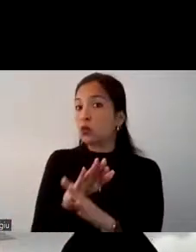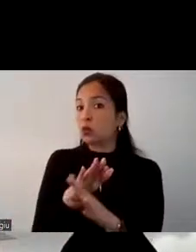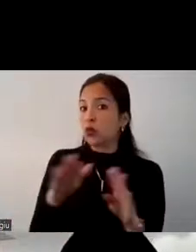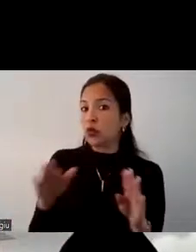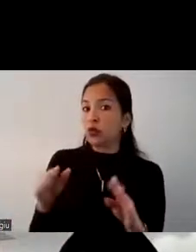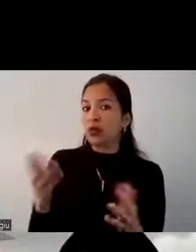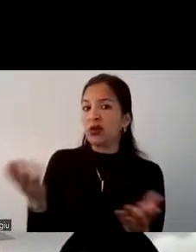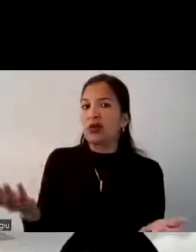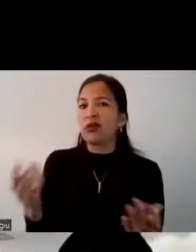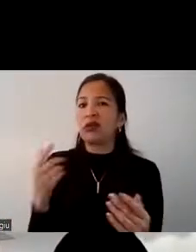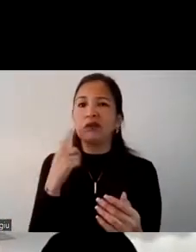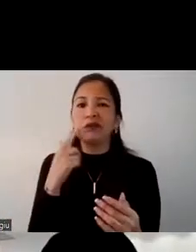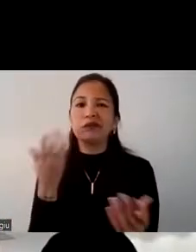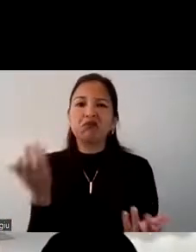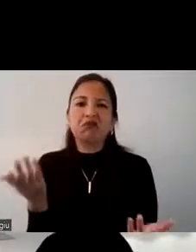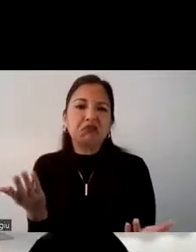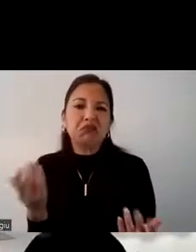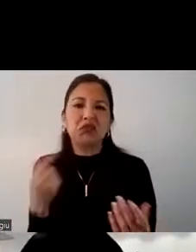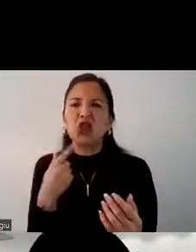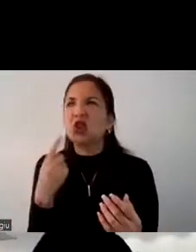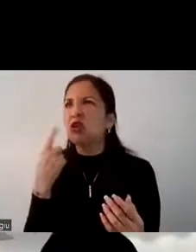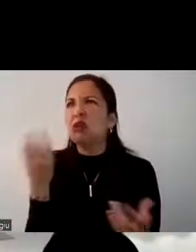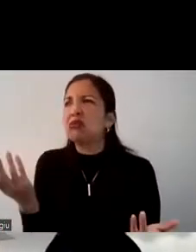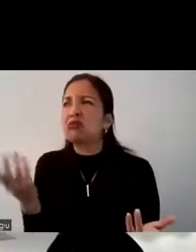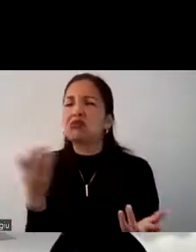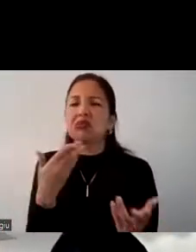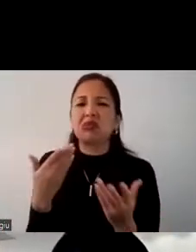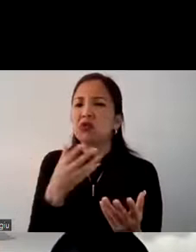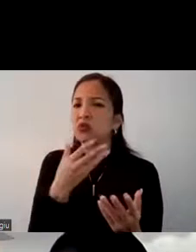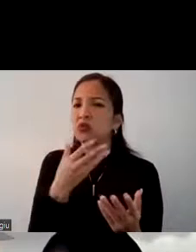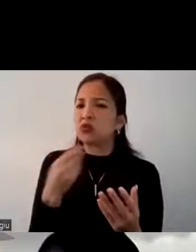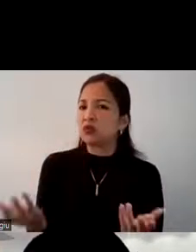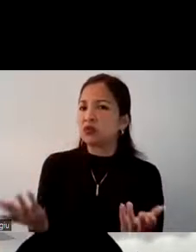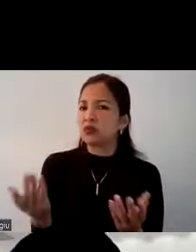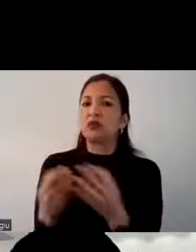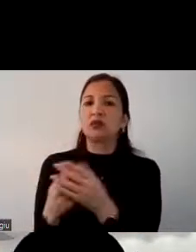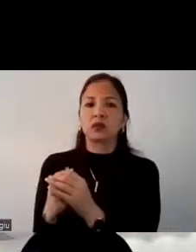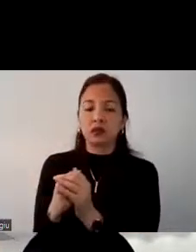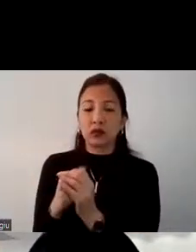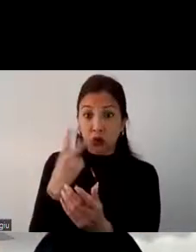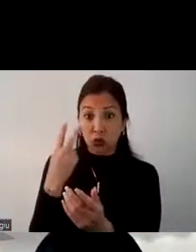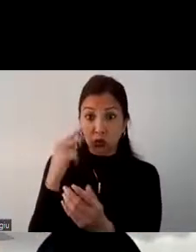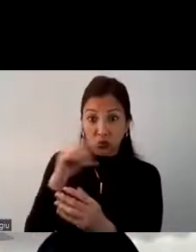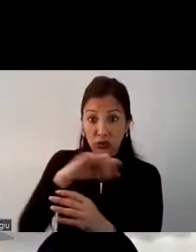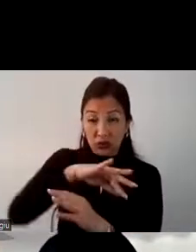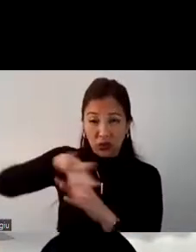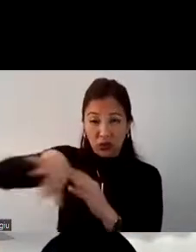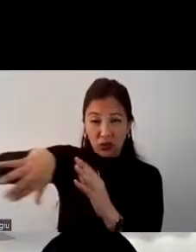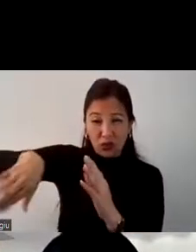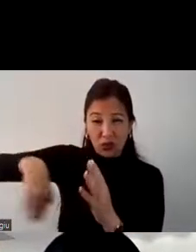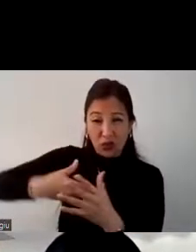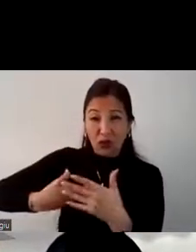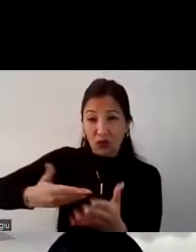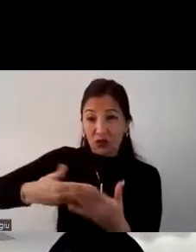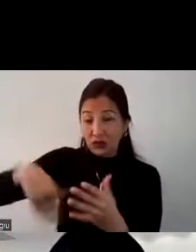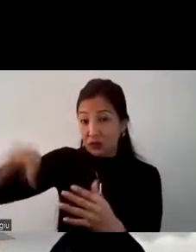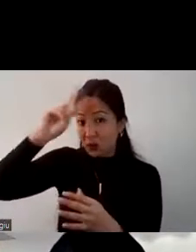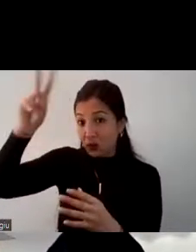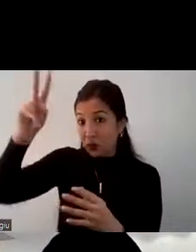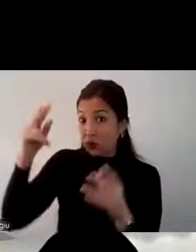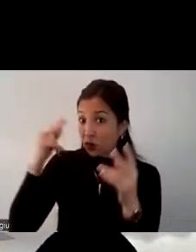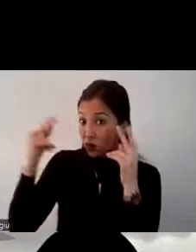atractivos que llamen la atención también es eliminado si les damos a conocer todo lo que ofrece el Perú en cuestión de